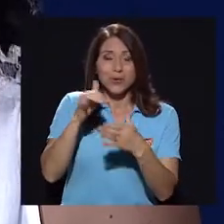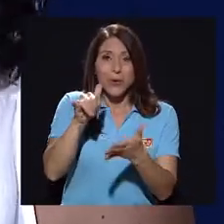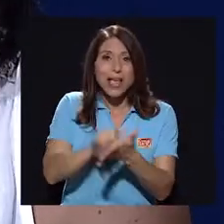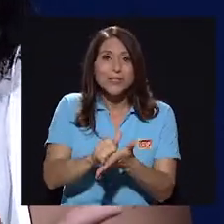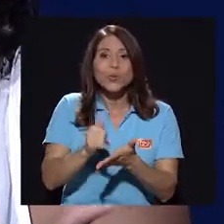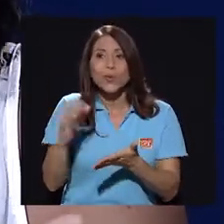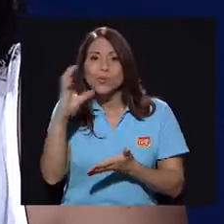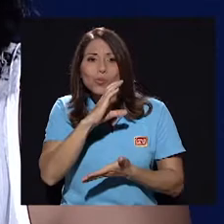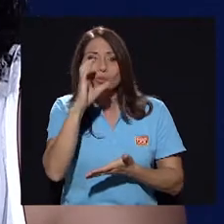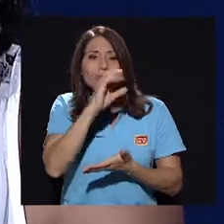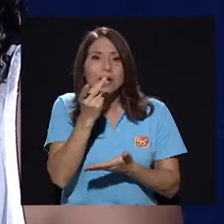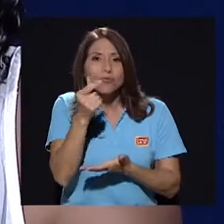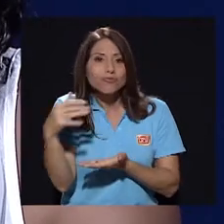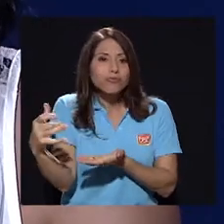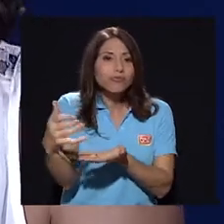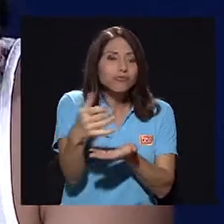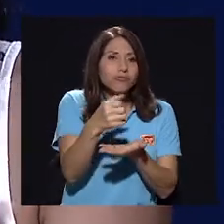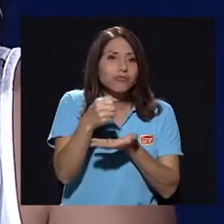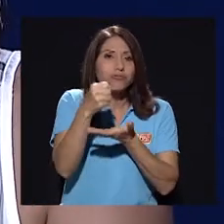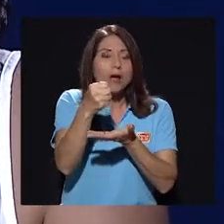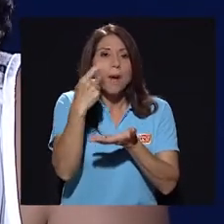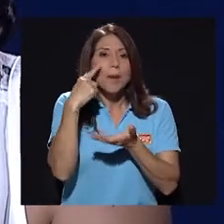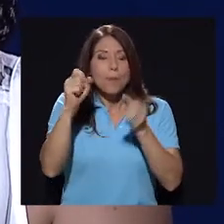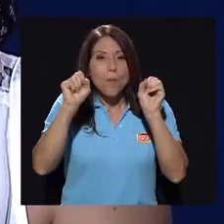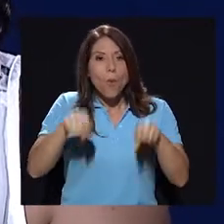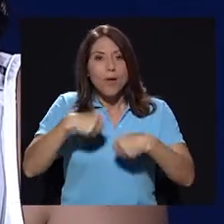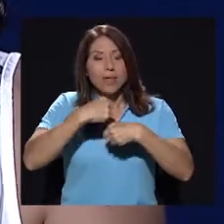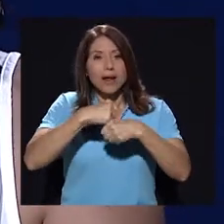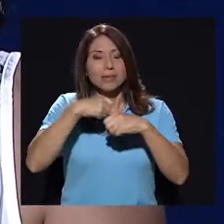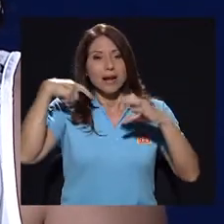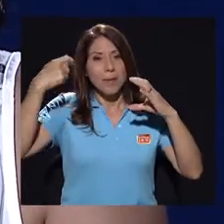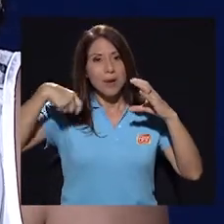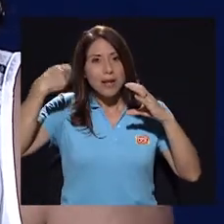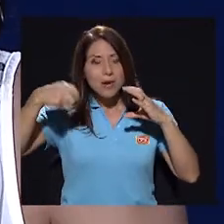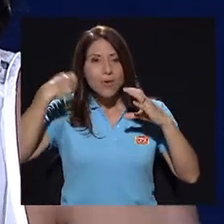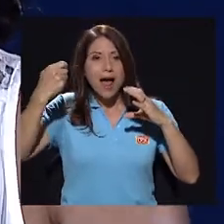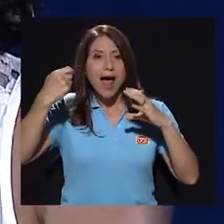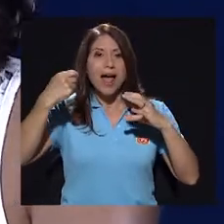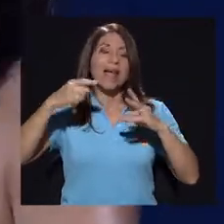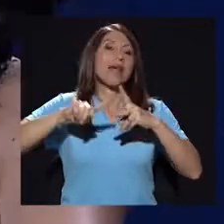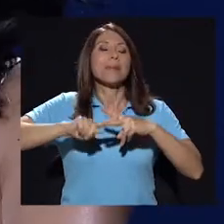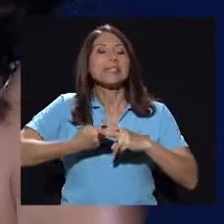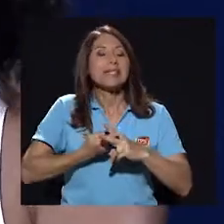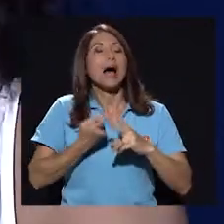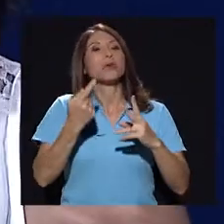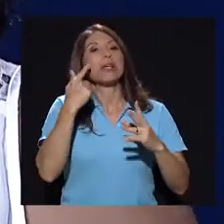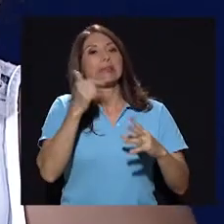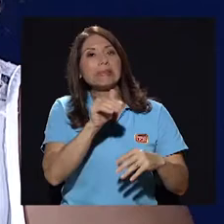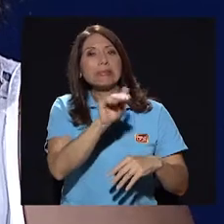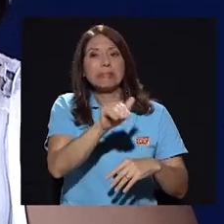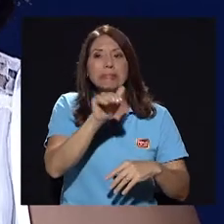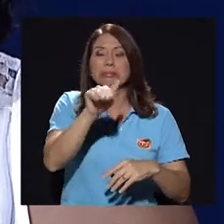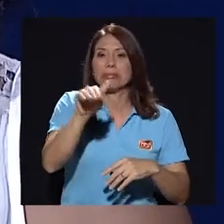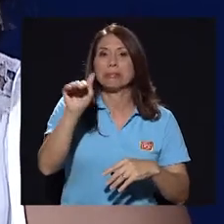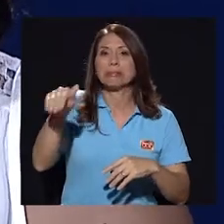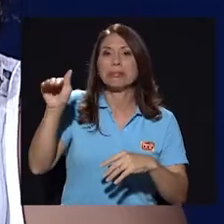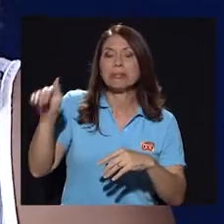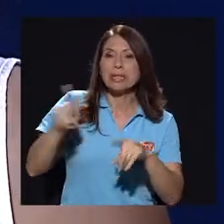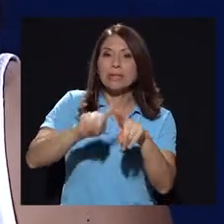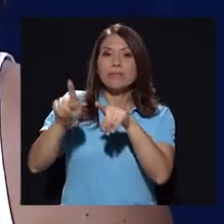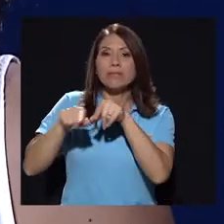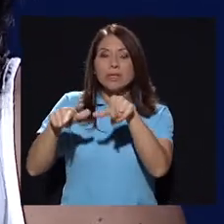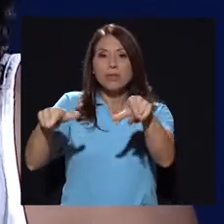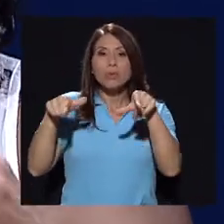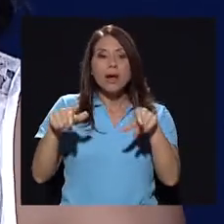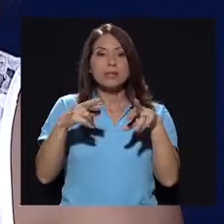¿verdad? O sea, levantar los fondos para poder hacer la película. Empezamos a tocar puertas por todo lado